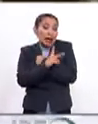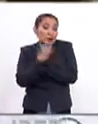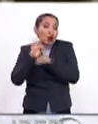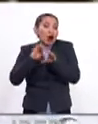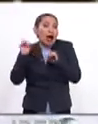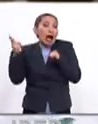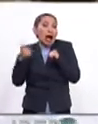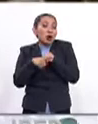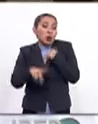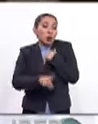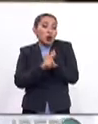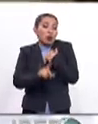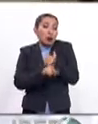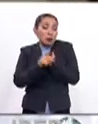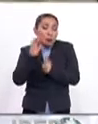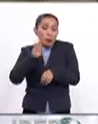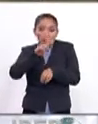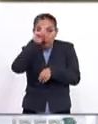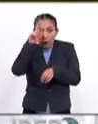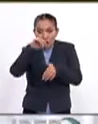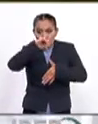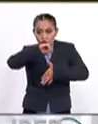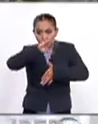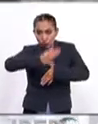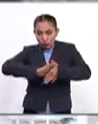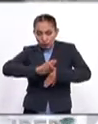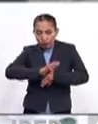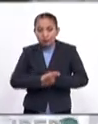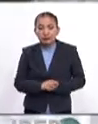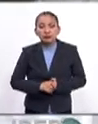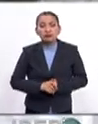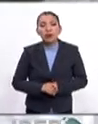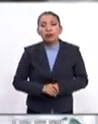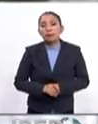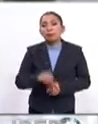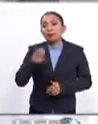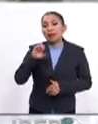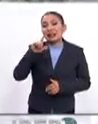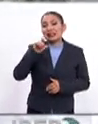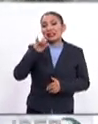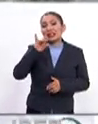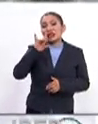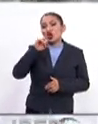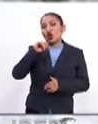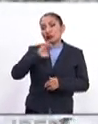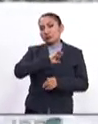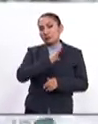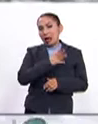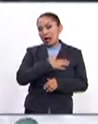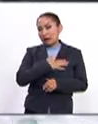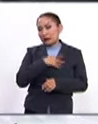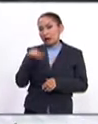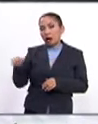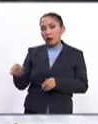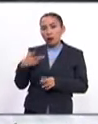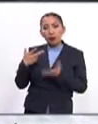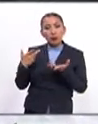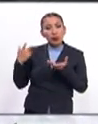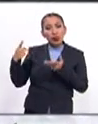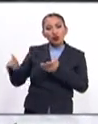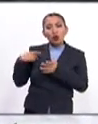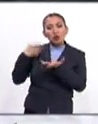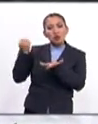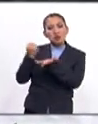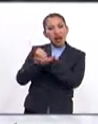especialmente del cono sur. En todo caso, el exilio español dejó su impronta, su